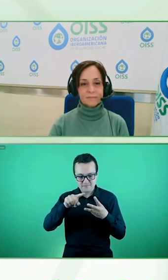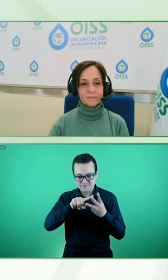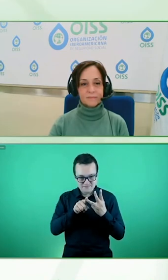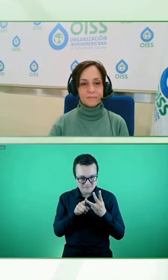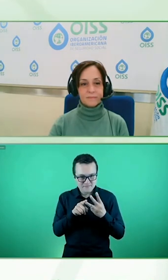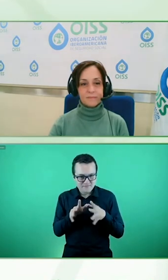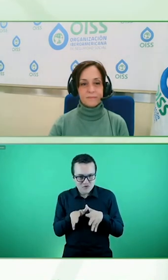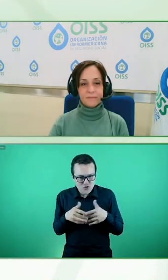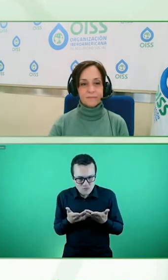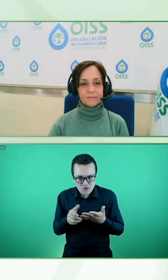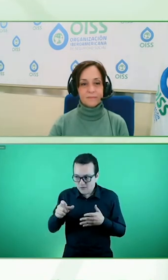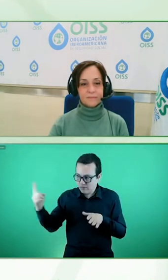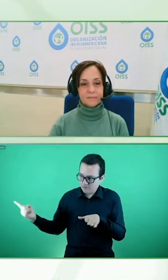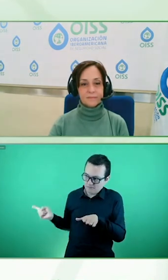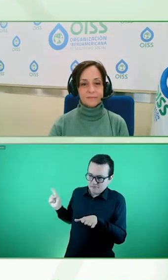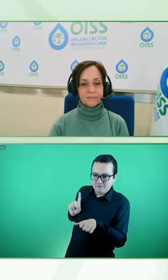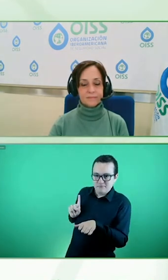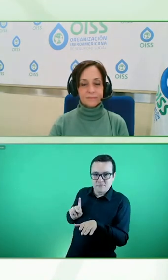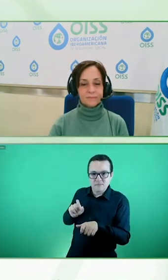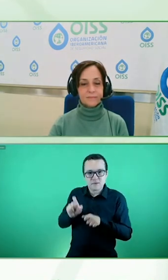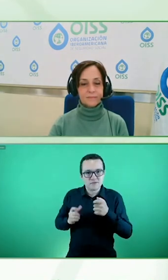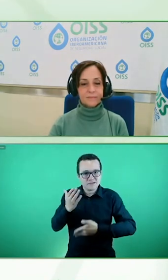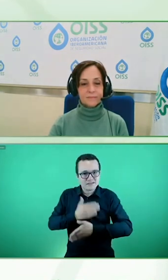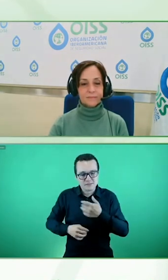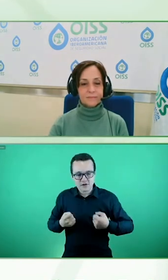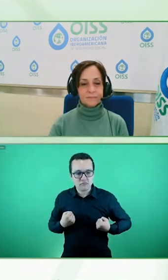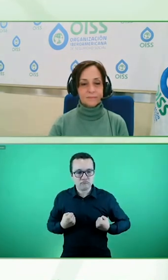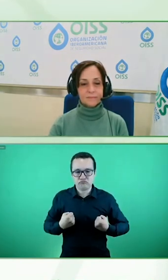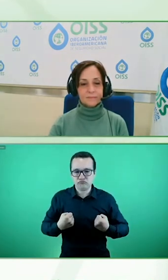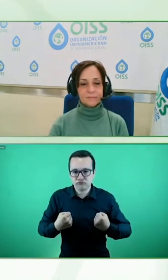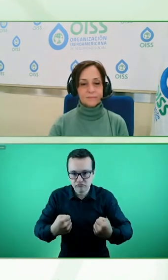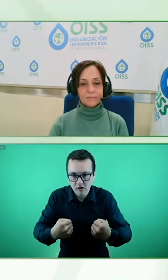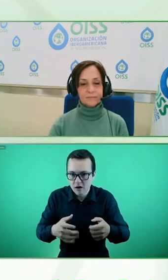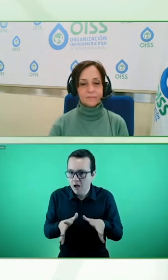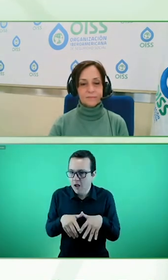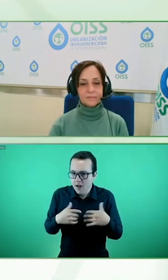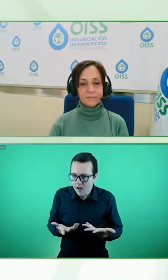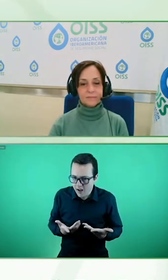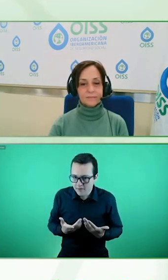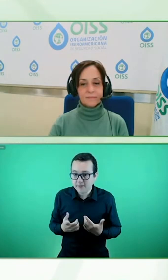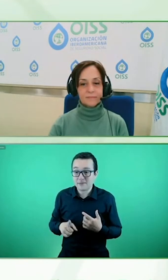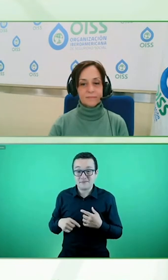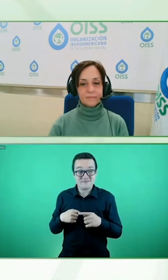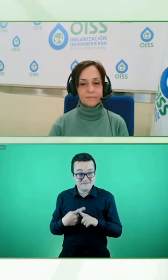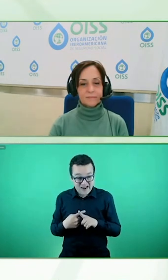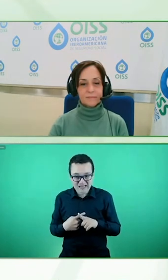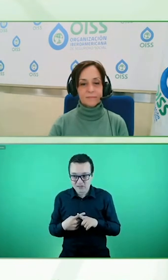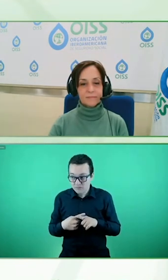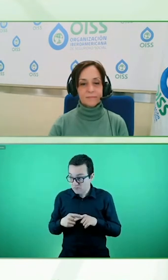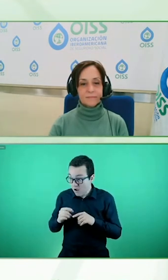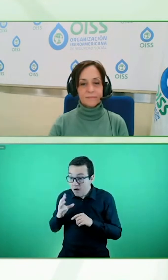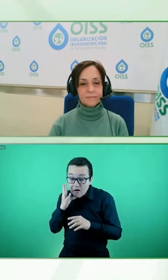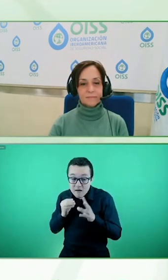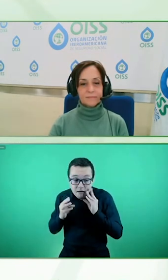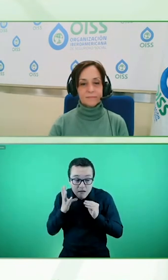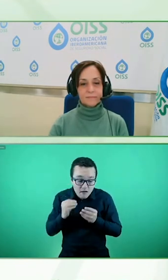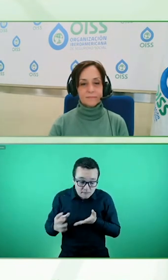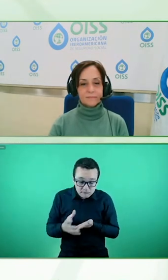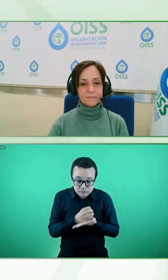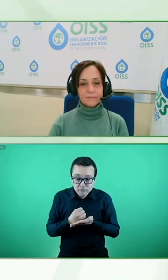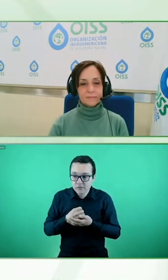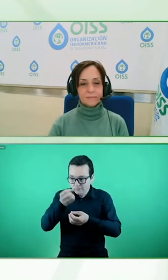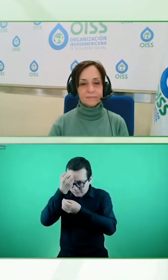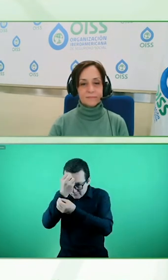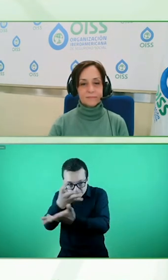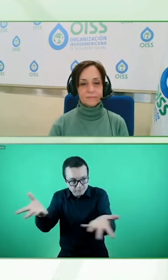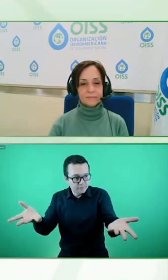tratar de llevar conocimiento y por último tratar de que las plataformas sean fuente de ingresos también para las personas con discapacidad y ahí